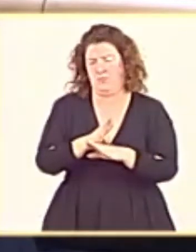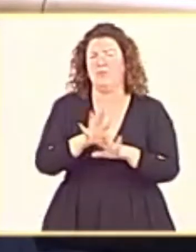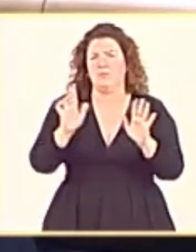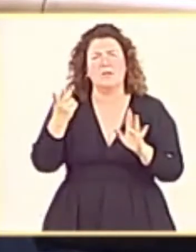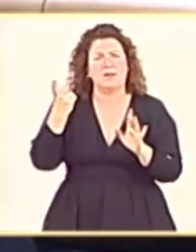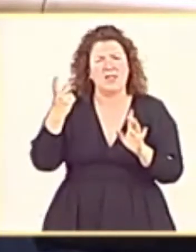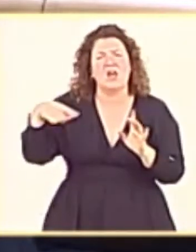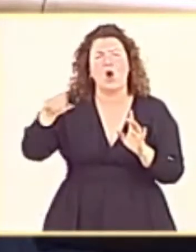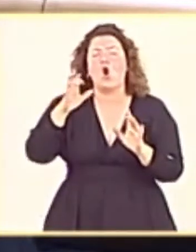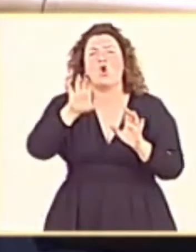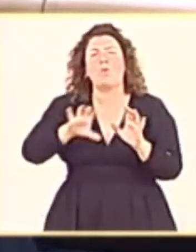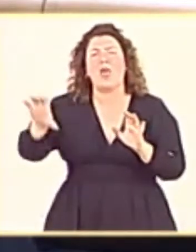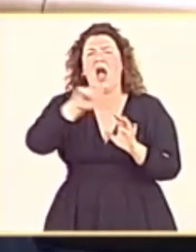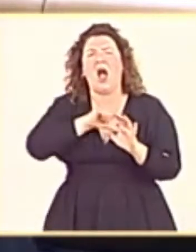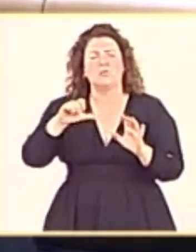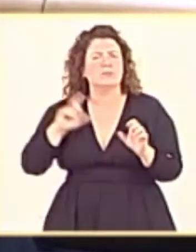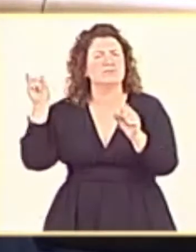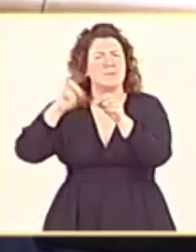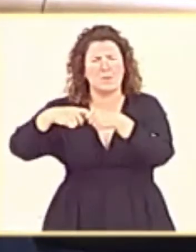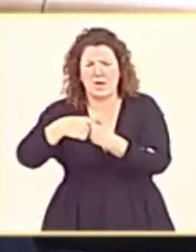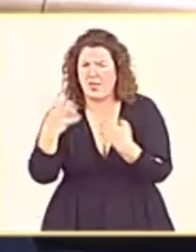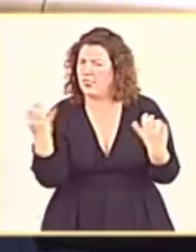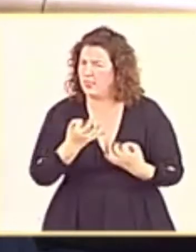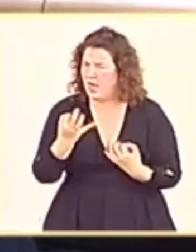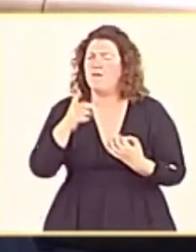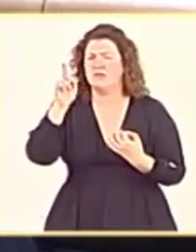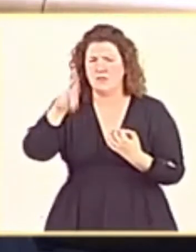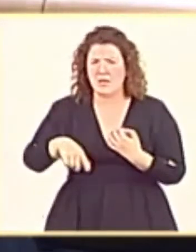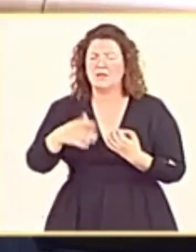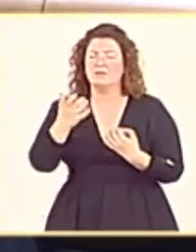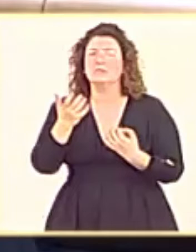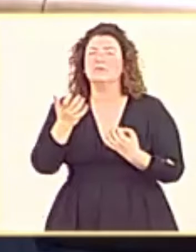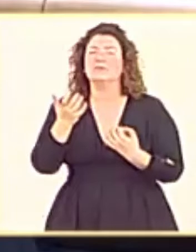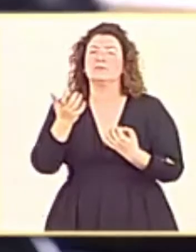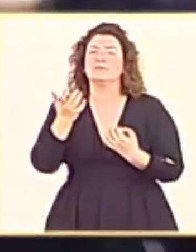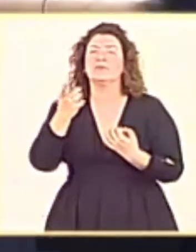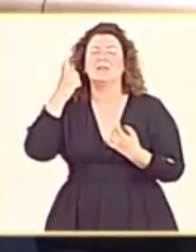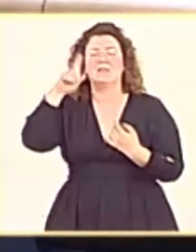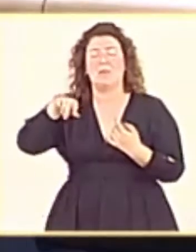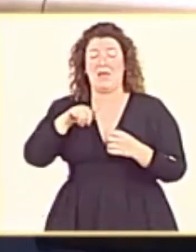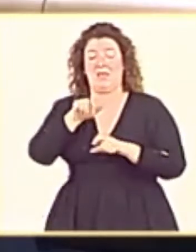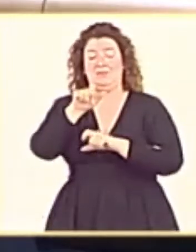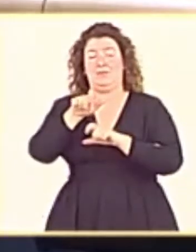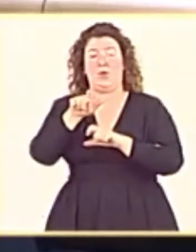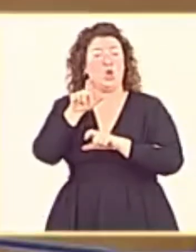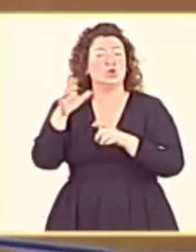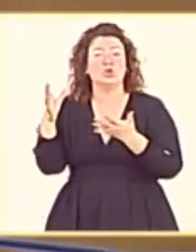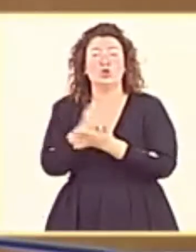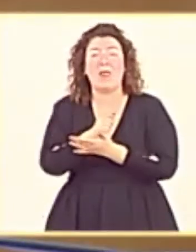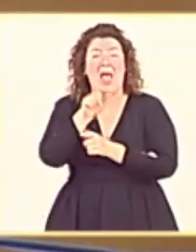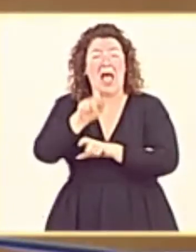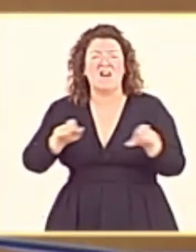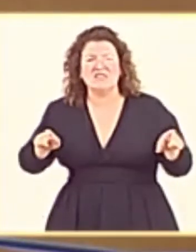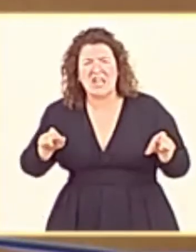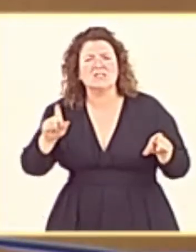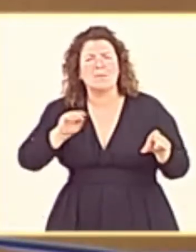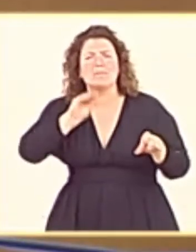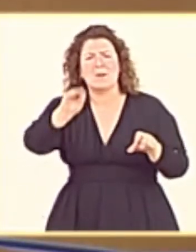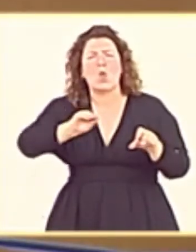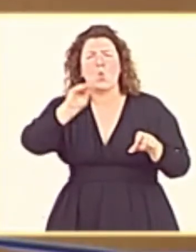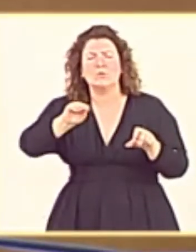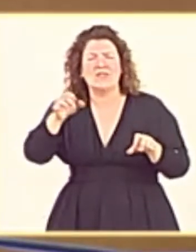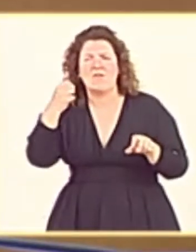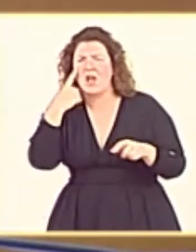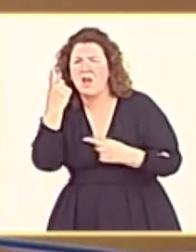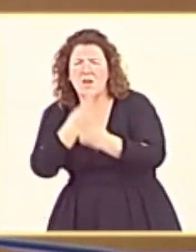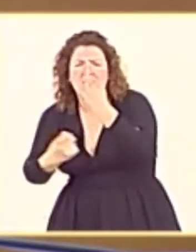implicación de todas las comunidades autónomas, del mismo modo que es imprescindible contar de abajo arriba con la opinión de todos los habitantes en cada uno de